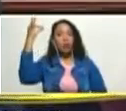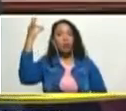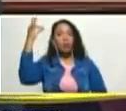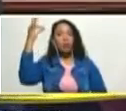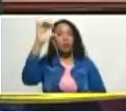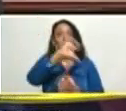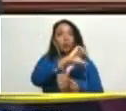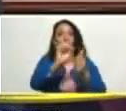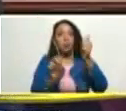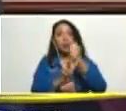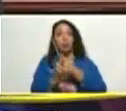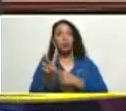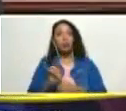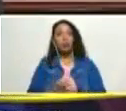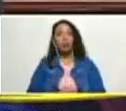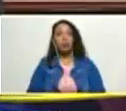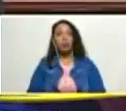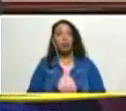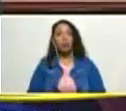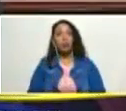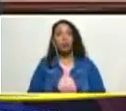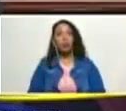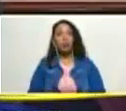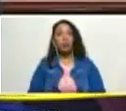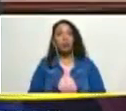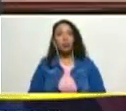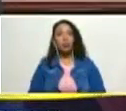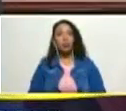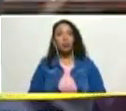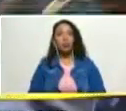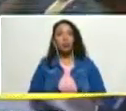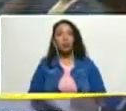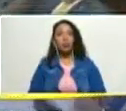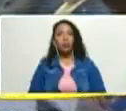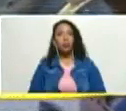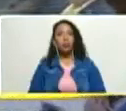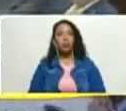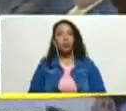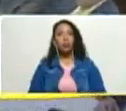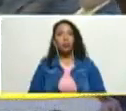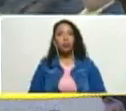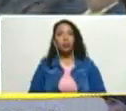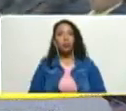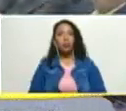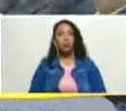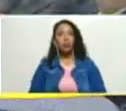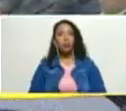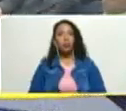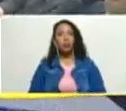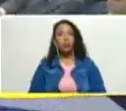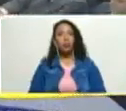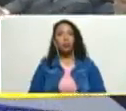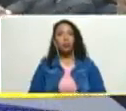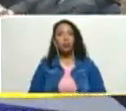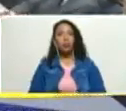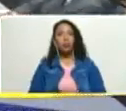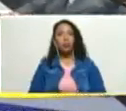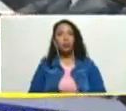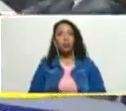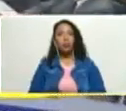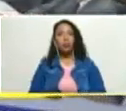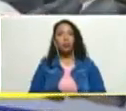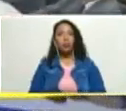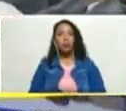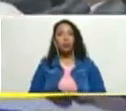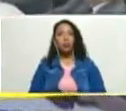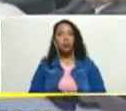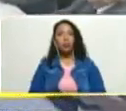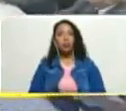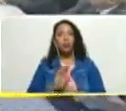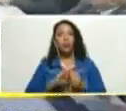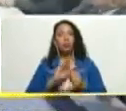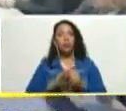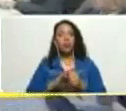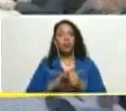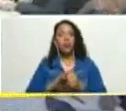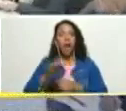que